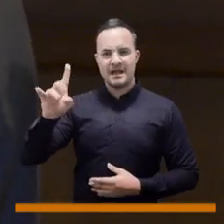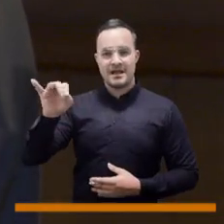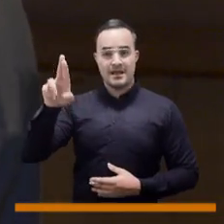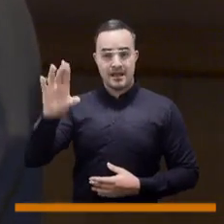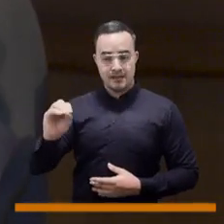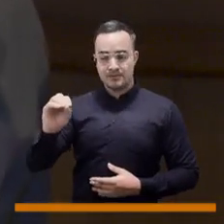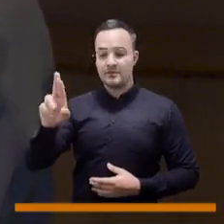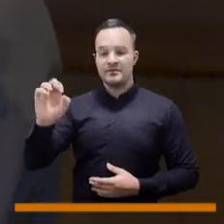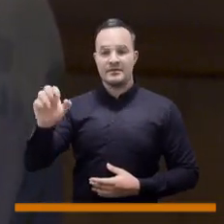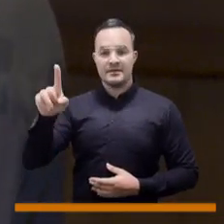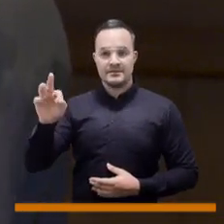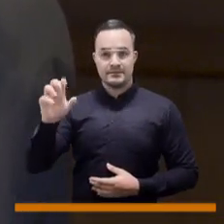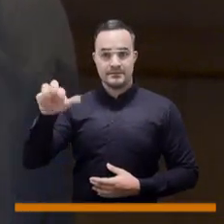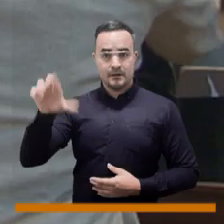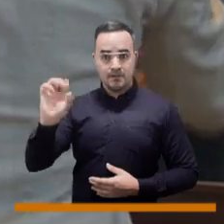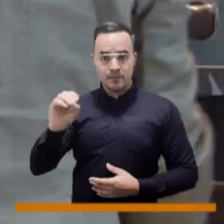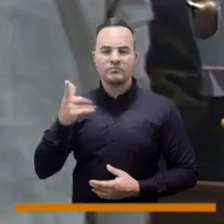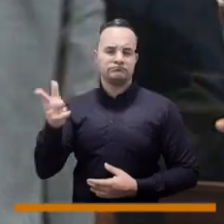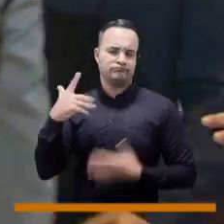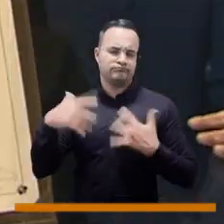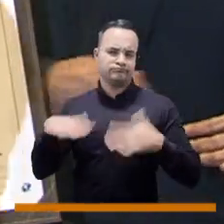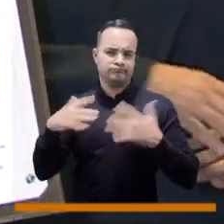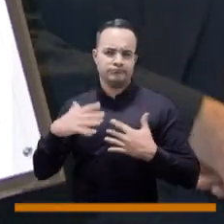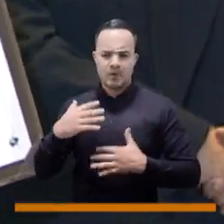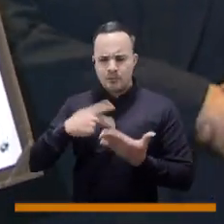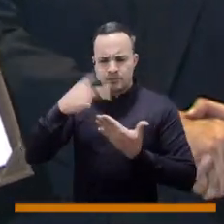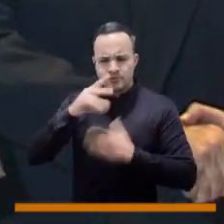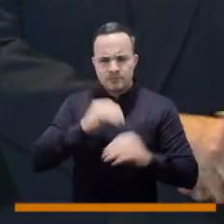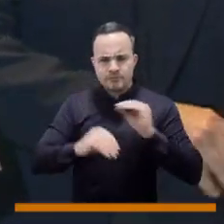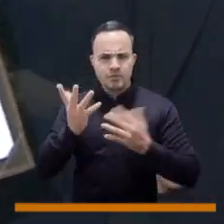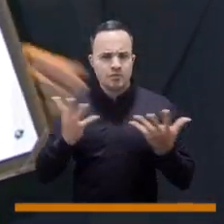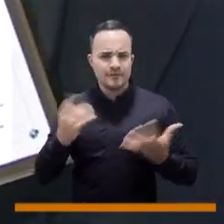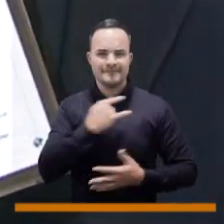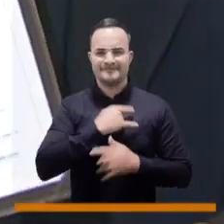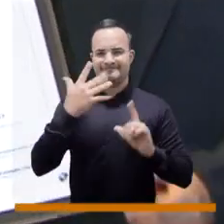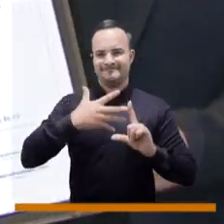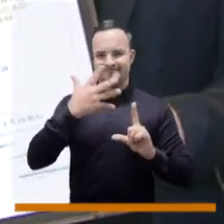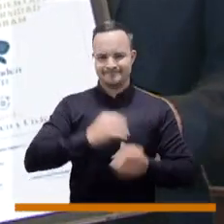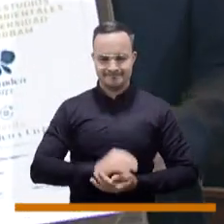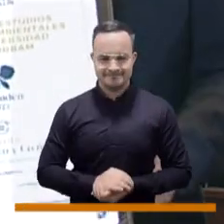Restrepo, cofundador de Urban, un proyecto de la Universidad de AFI.